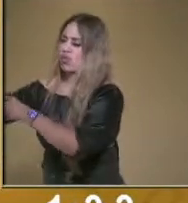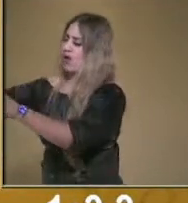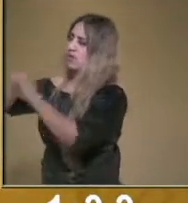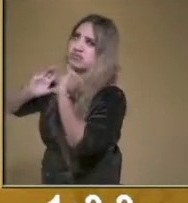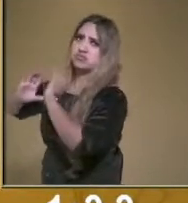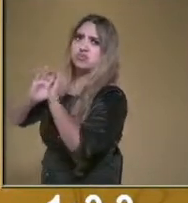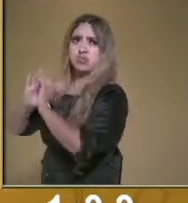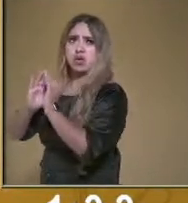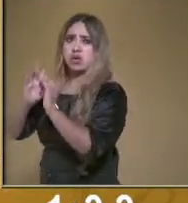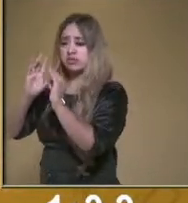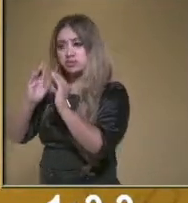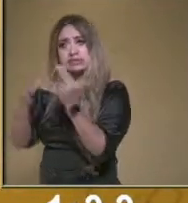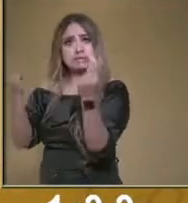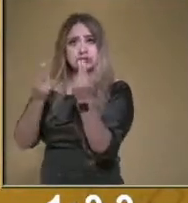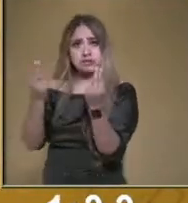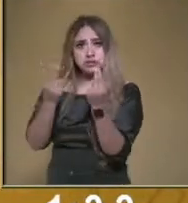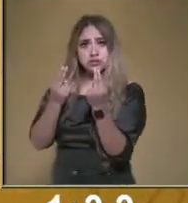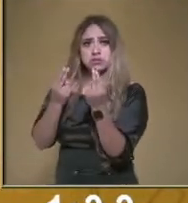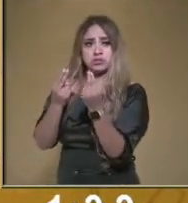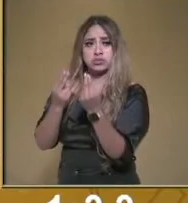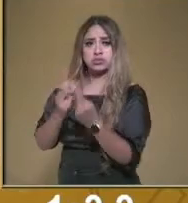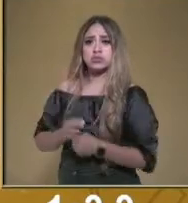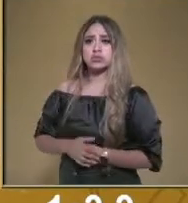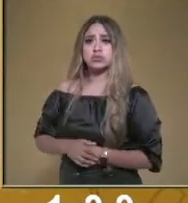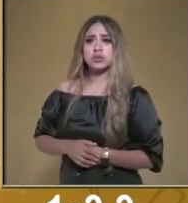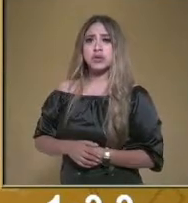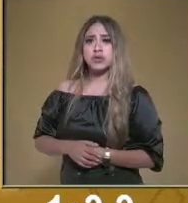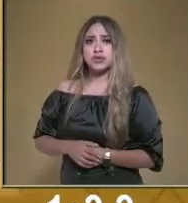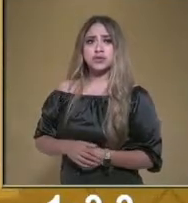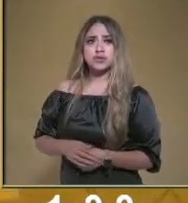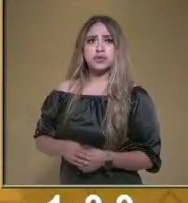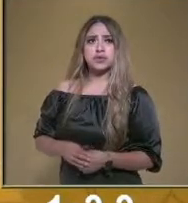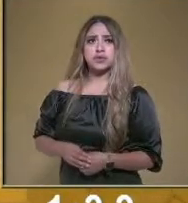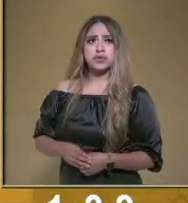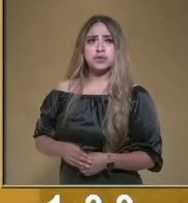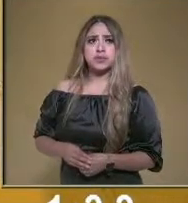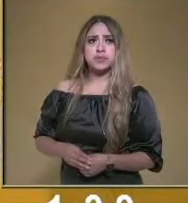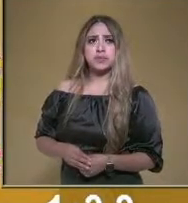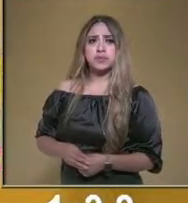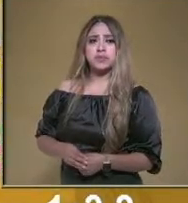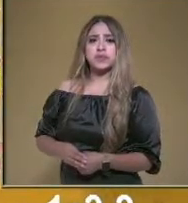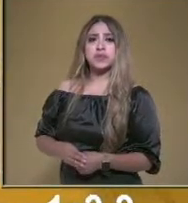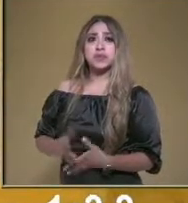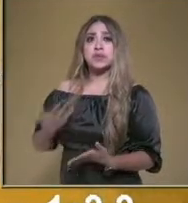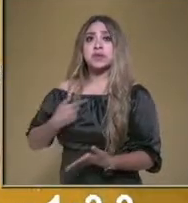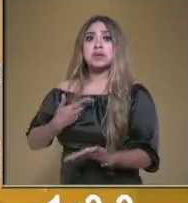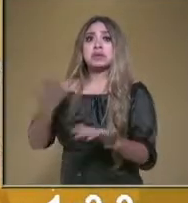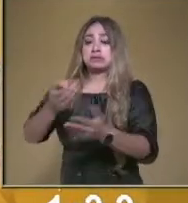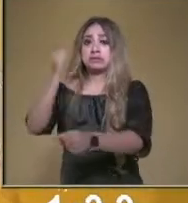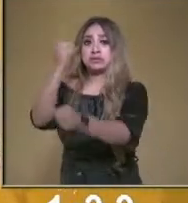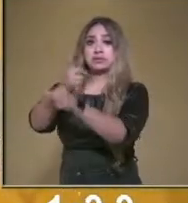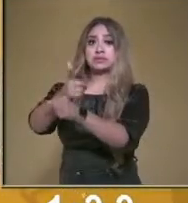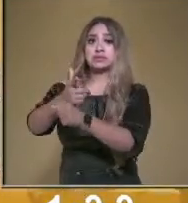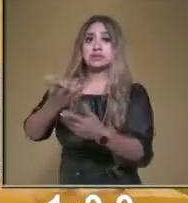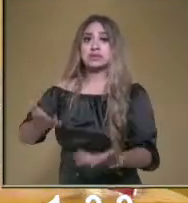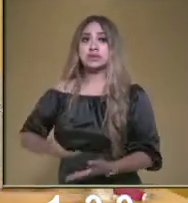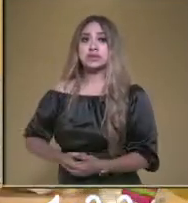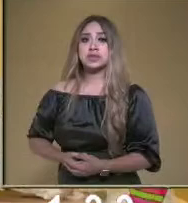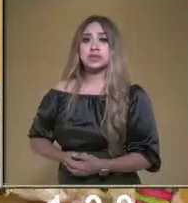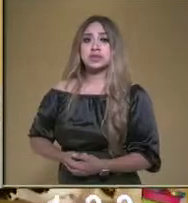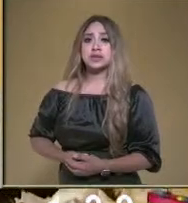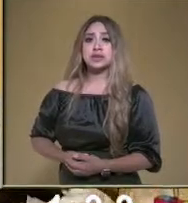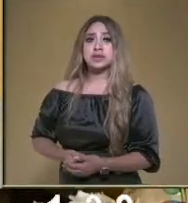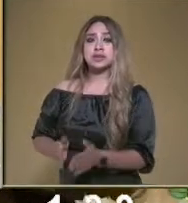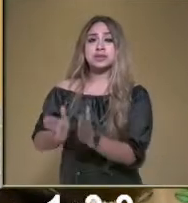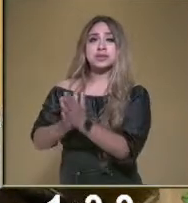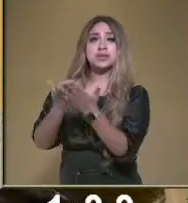que cuidarlo. Oh, pero miren lo que acabo de encontrar. Este libro